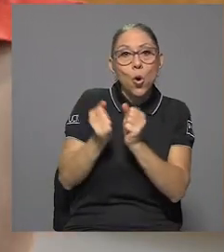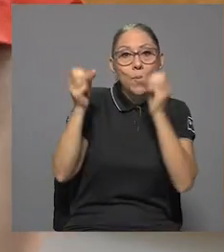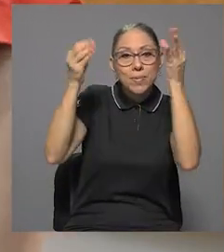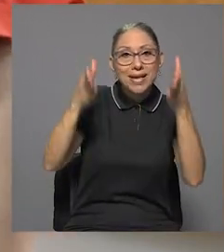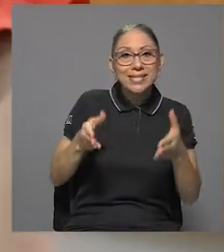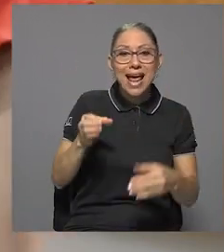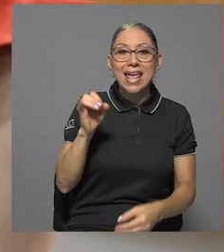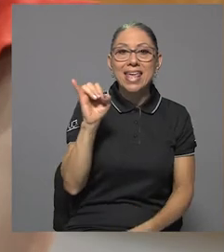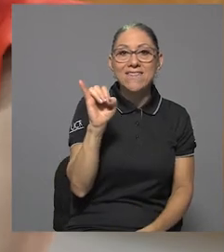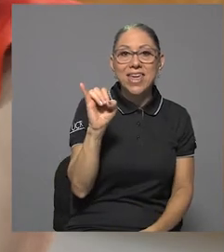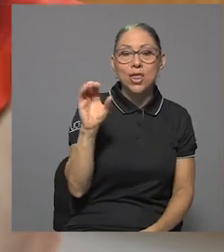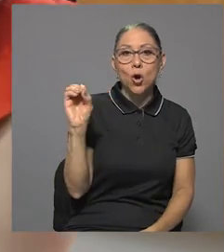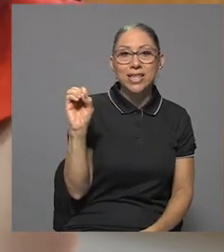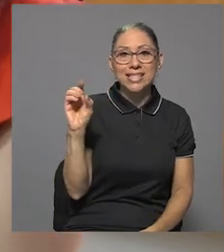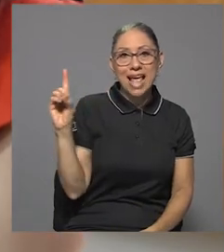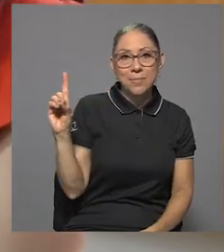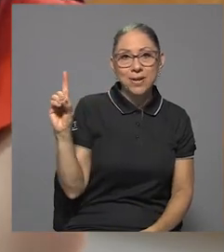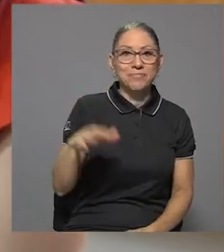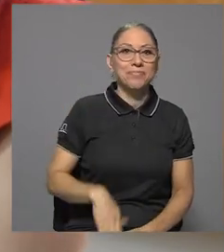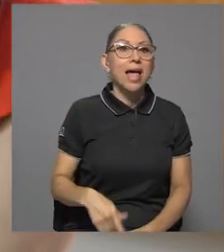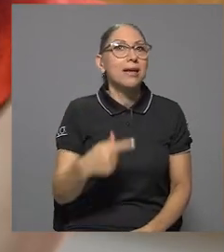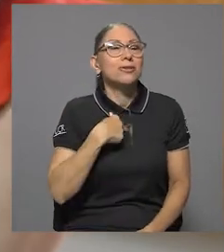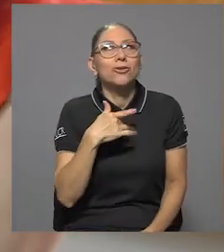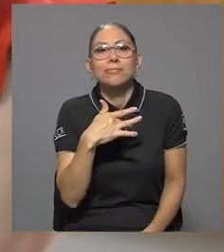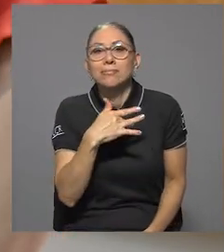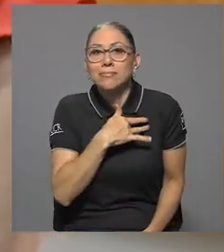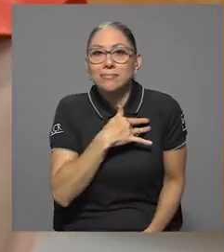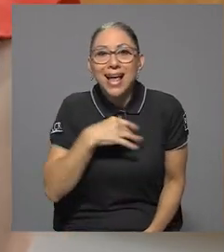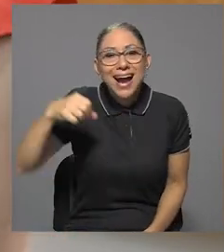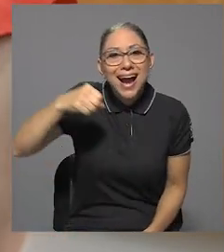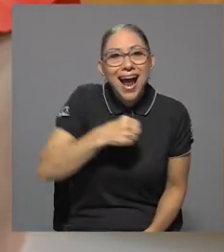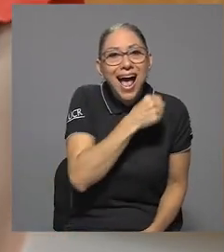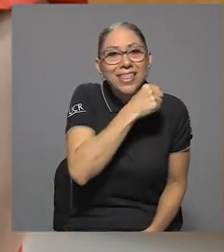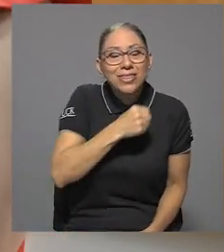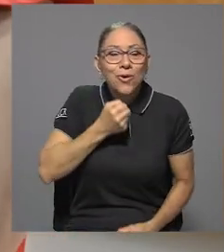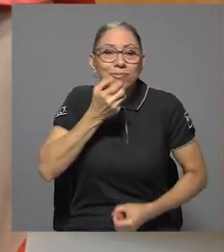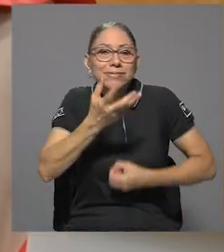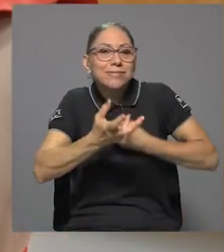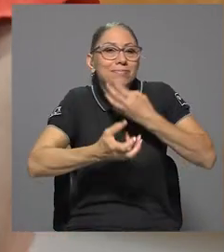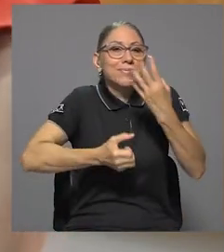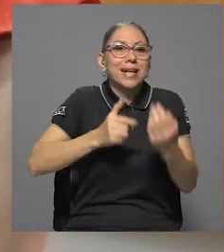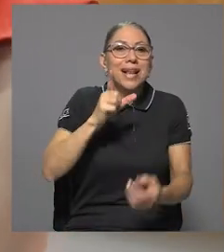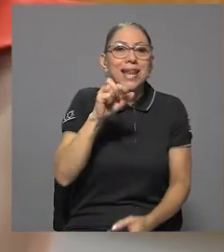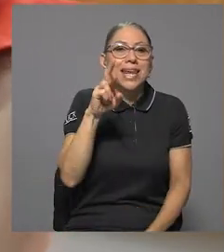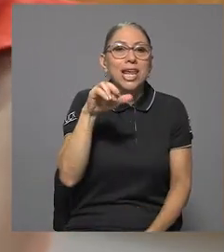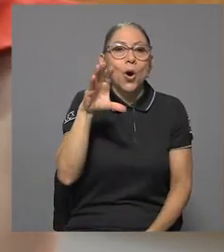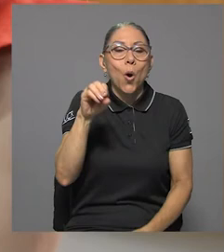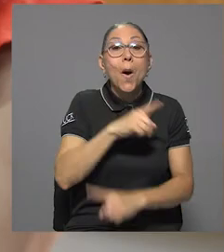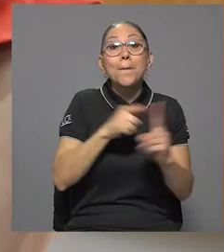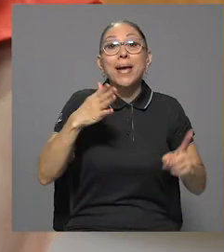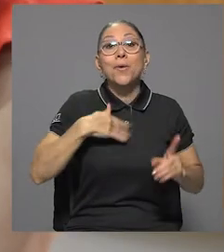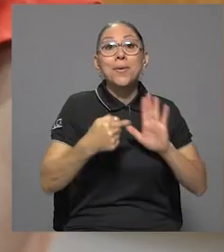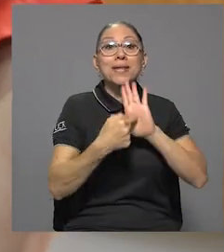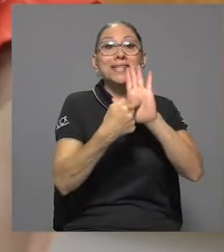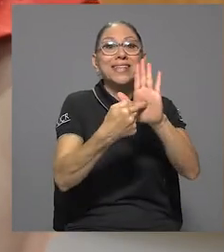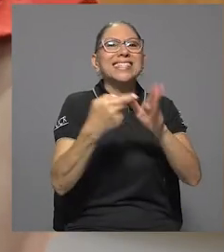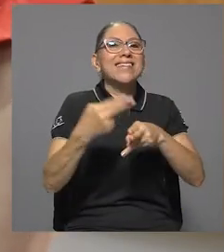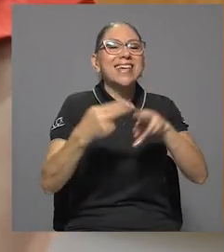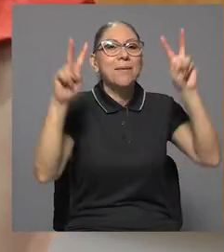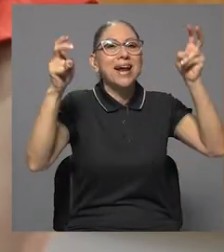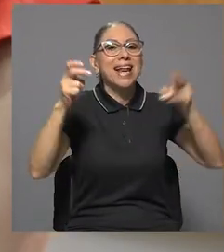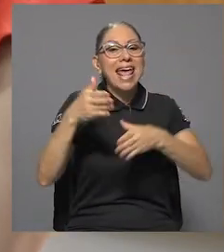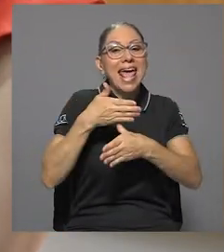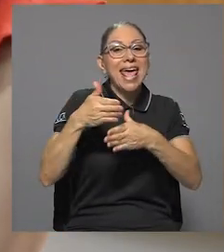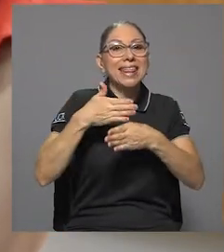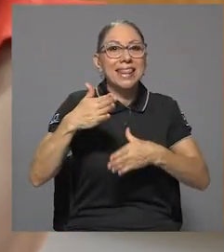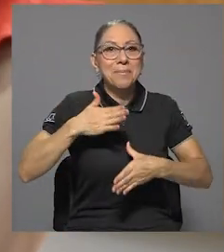Ivette Ortiz Davenport. Amo el canto lírico, pero también, de hecho, mi recital se va a llamar Entre Mis Dos